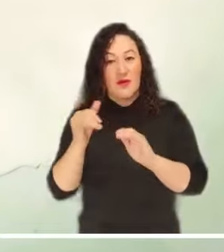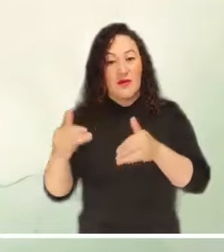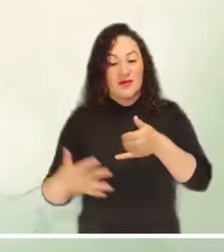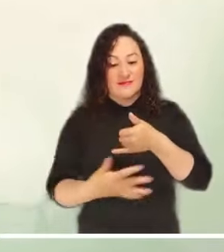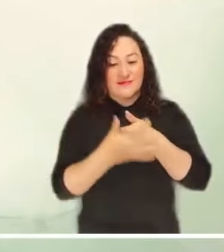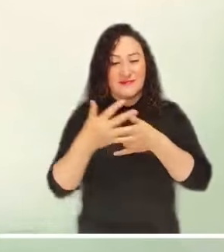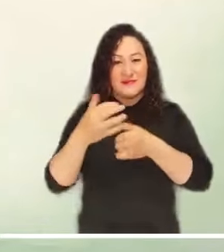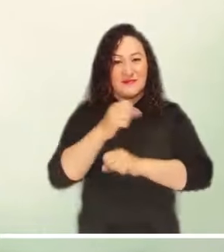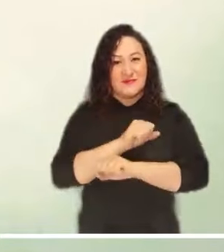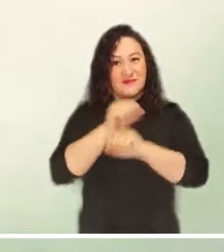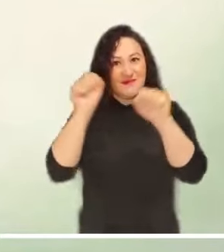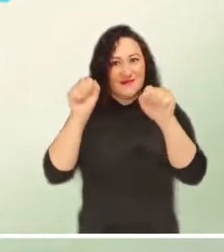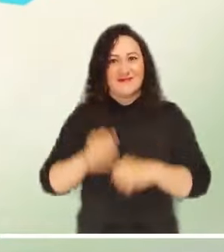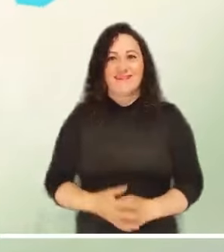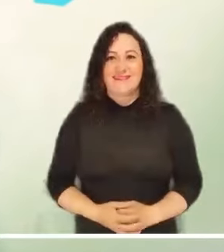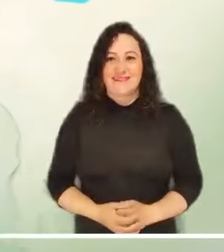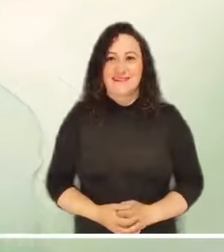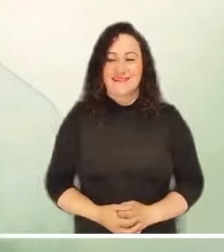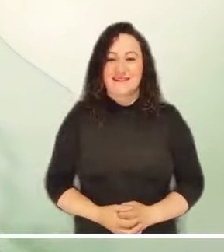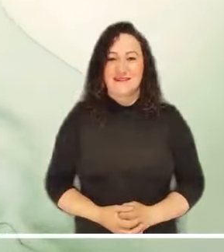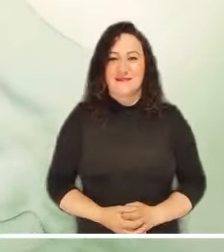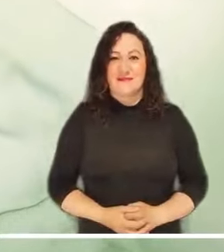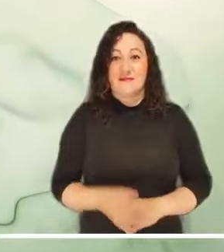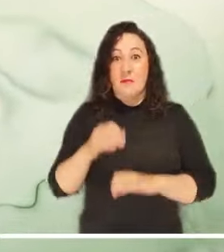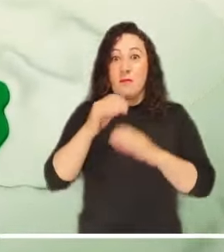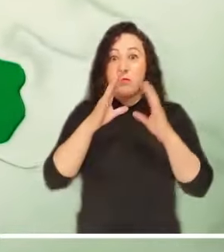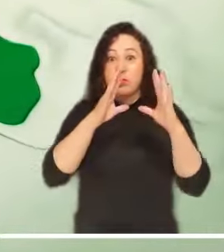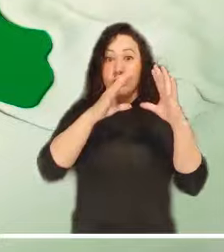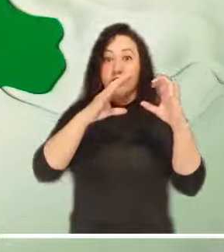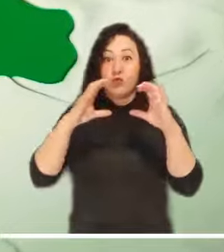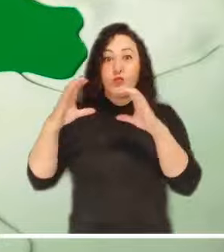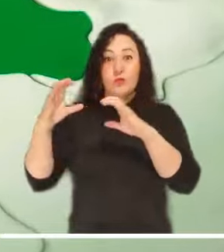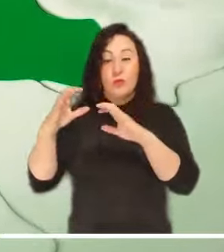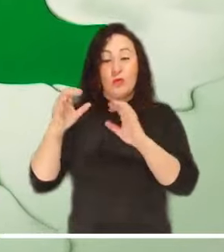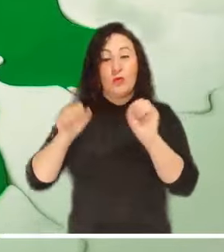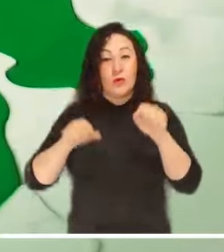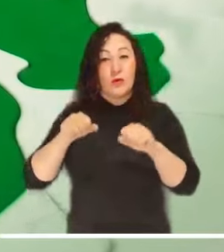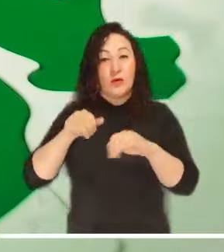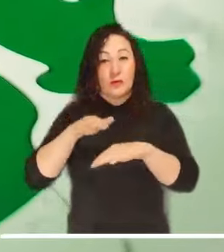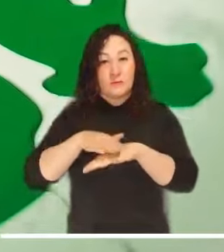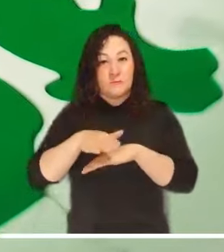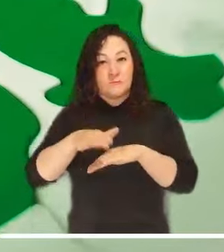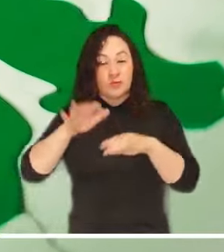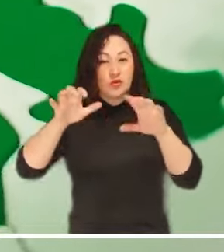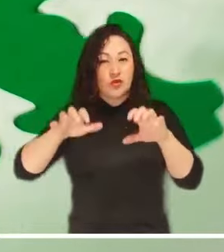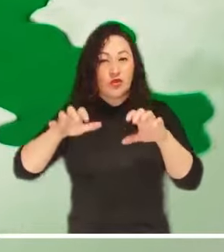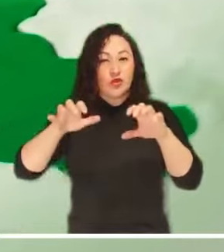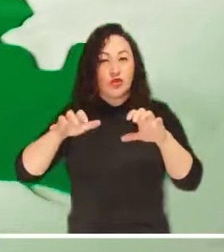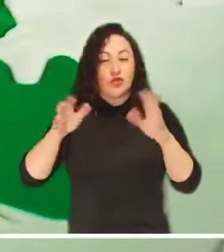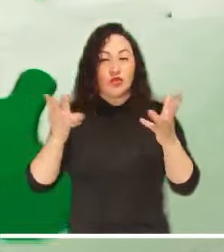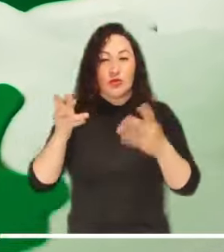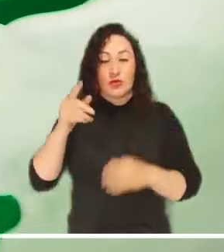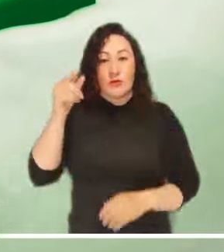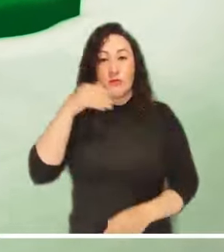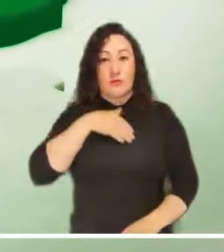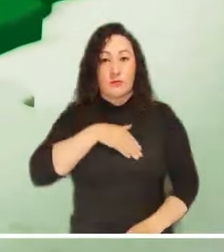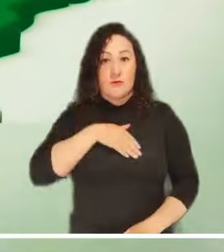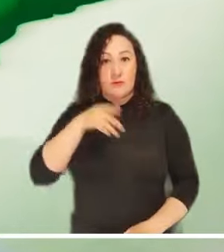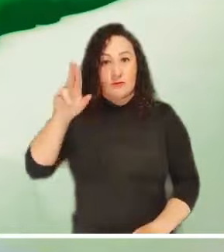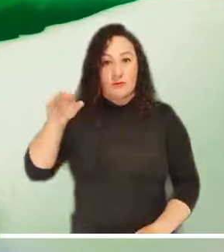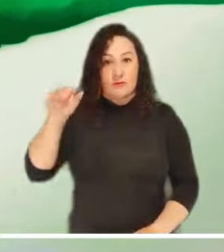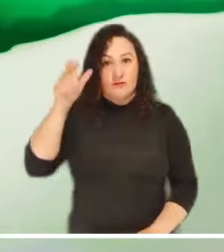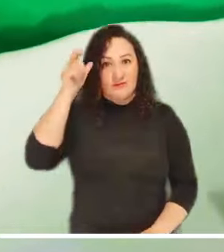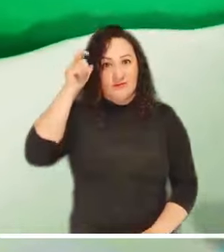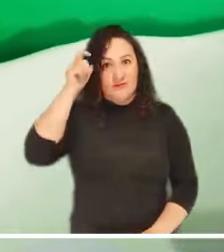parcial de nubes no permite descartar varias lluvias en Bolívar, Sucre y Córdoba. En el archipiélago de